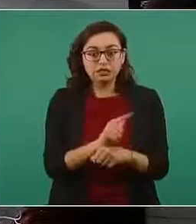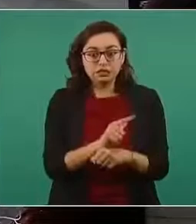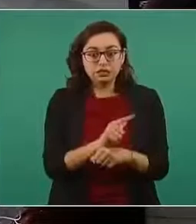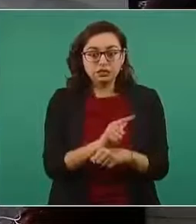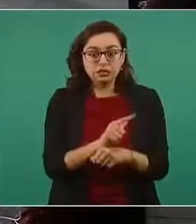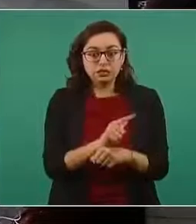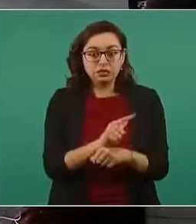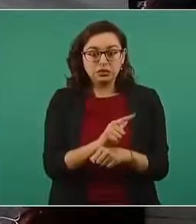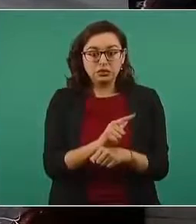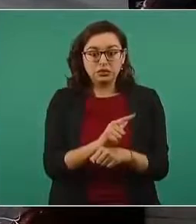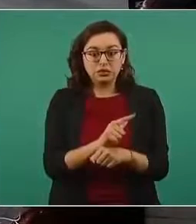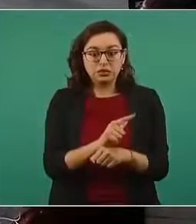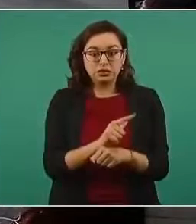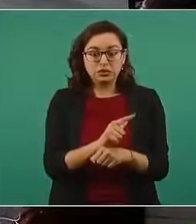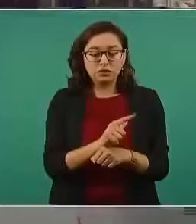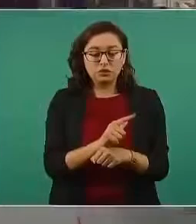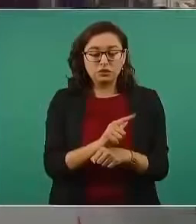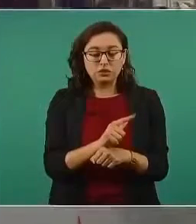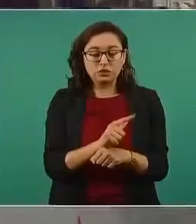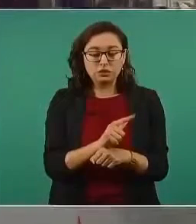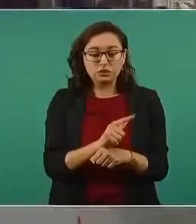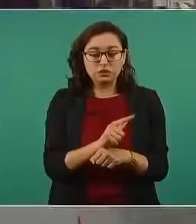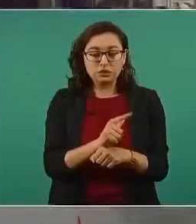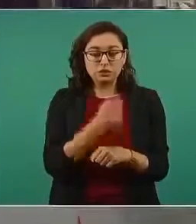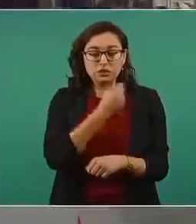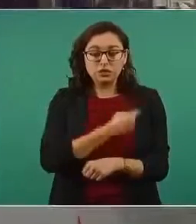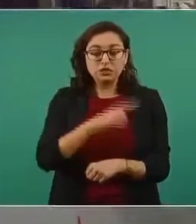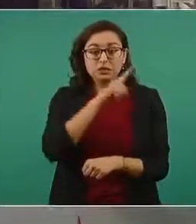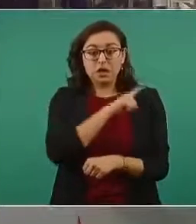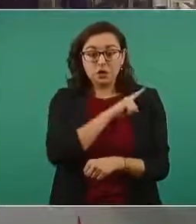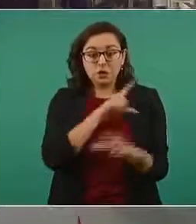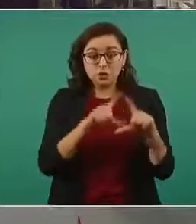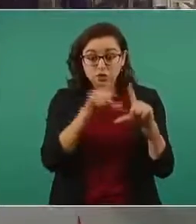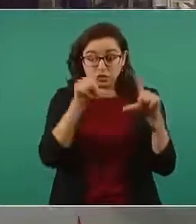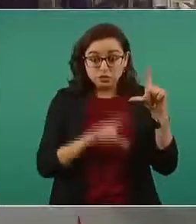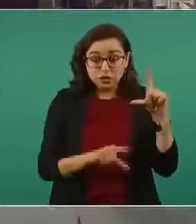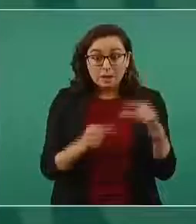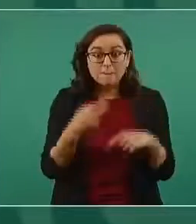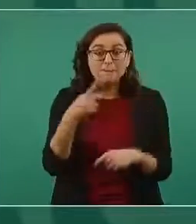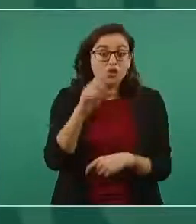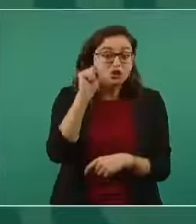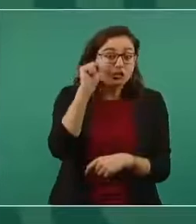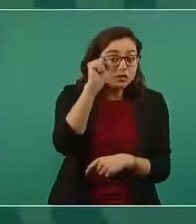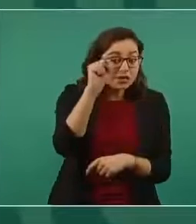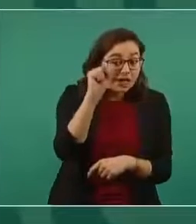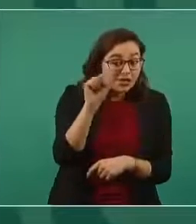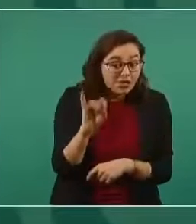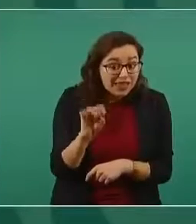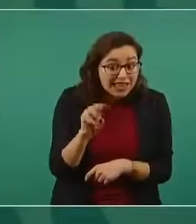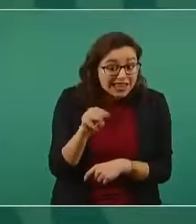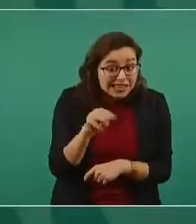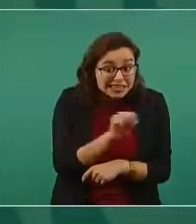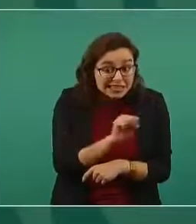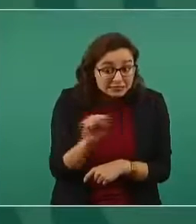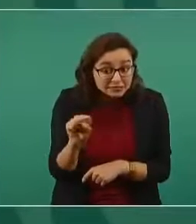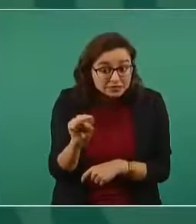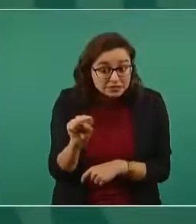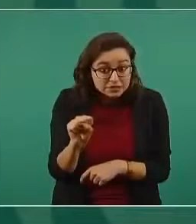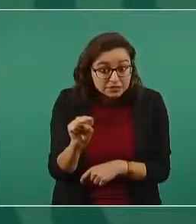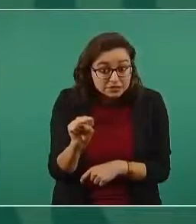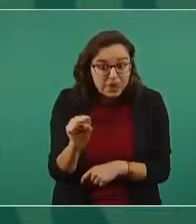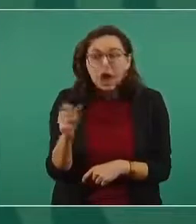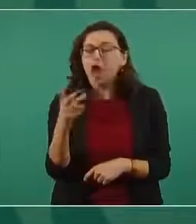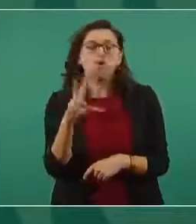servicio de salud nacional sí pero son sindicatos aparte de jueces que nosotros sí del IMSS no